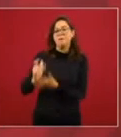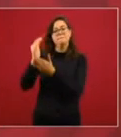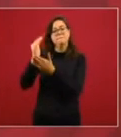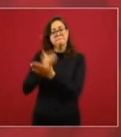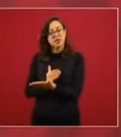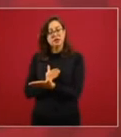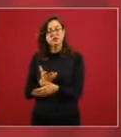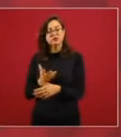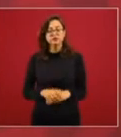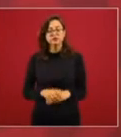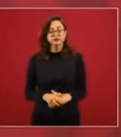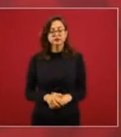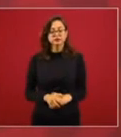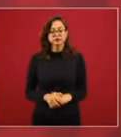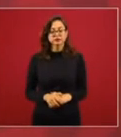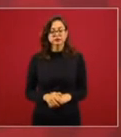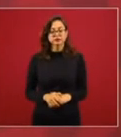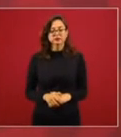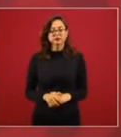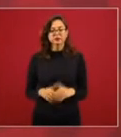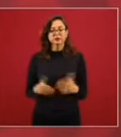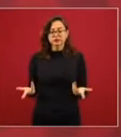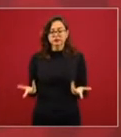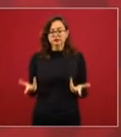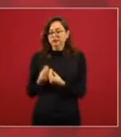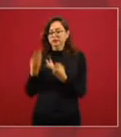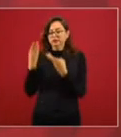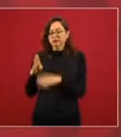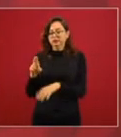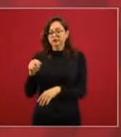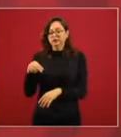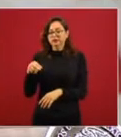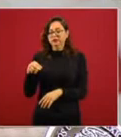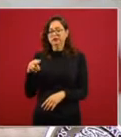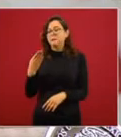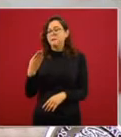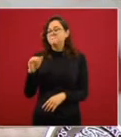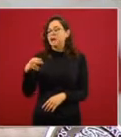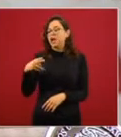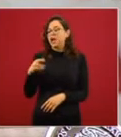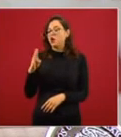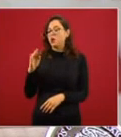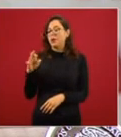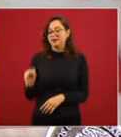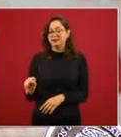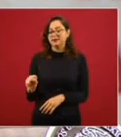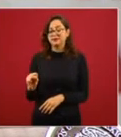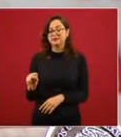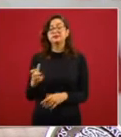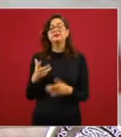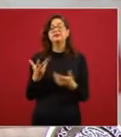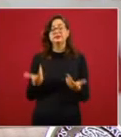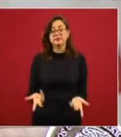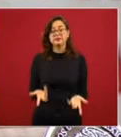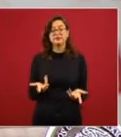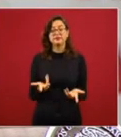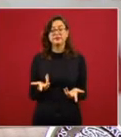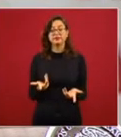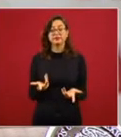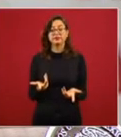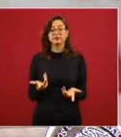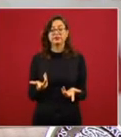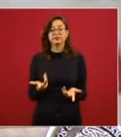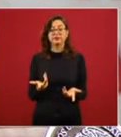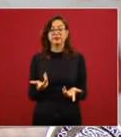esto con vanobras y en el caso del gobierno